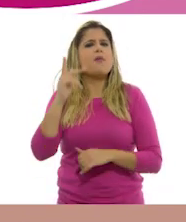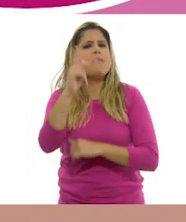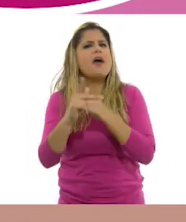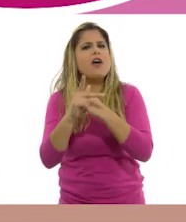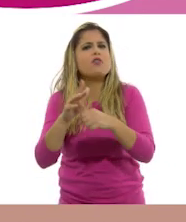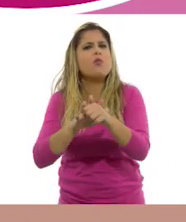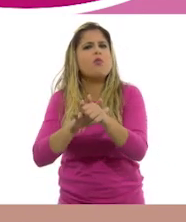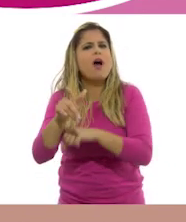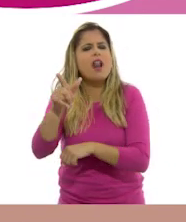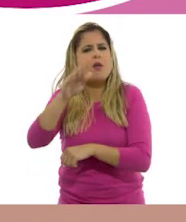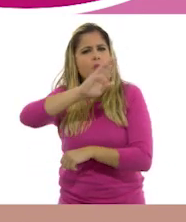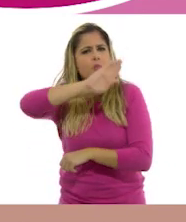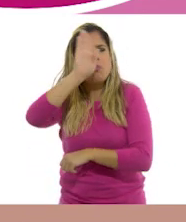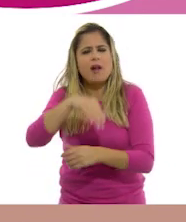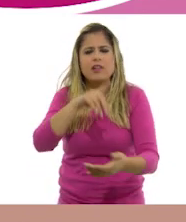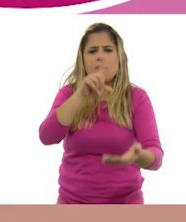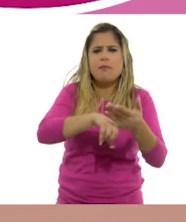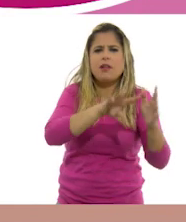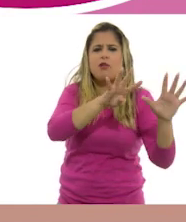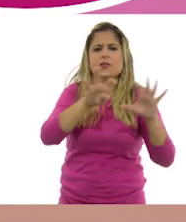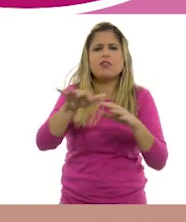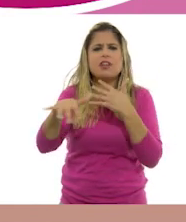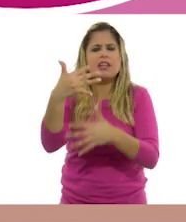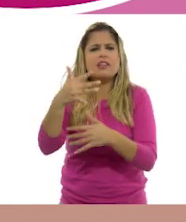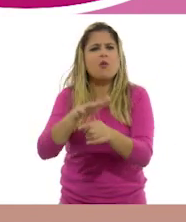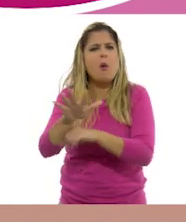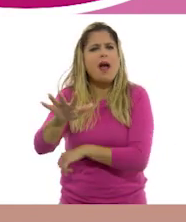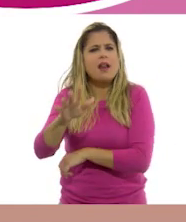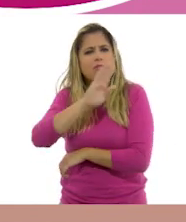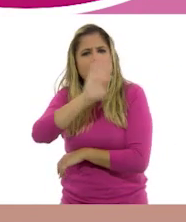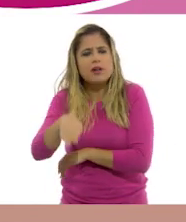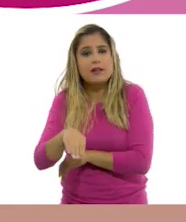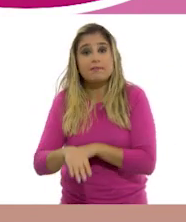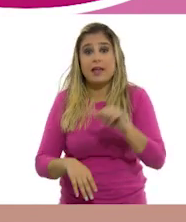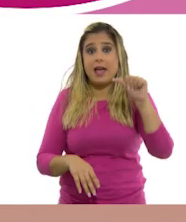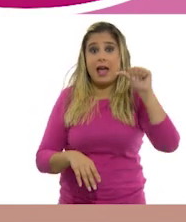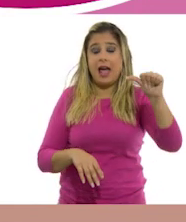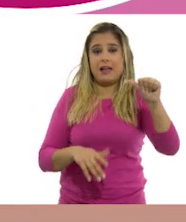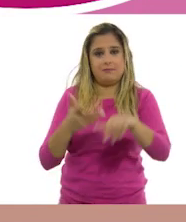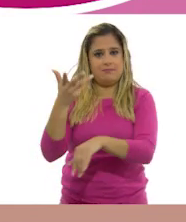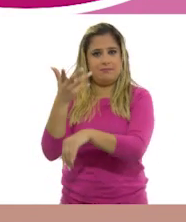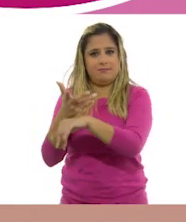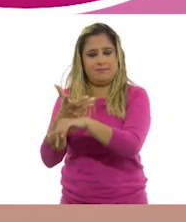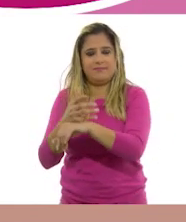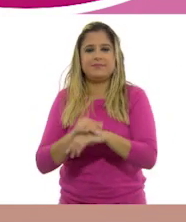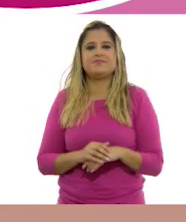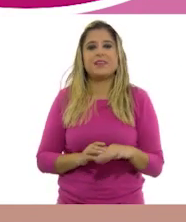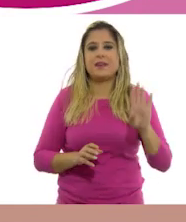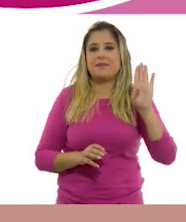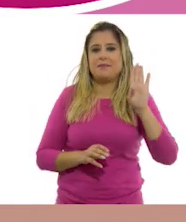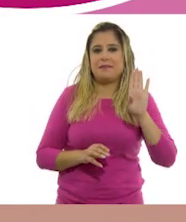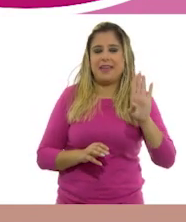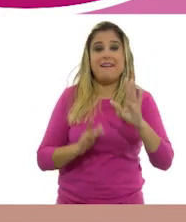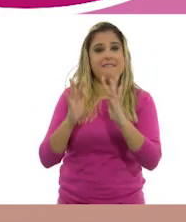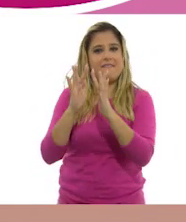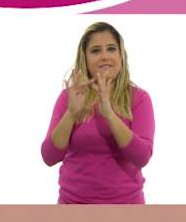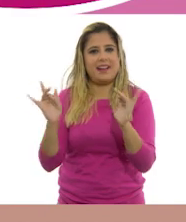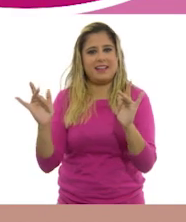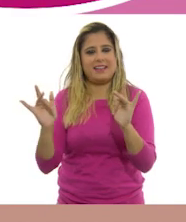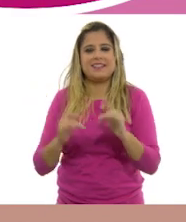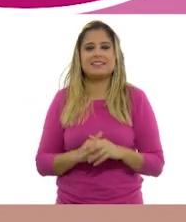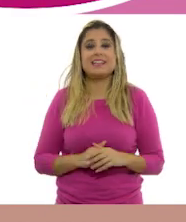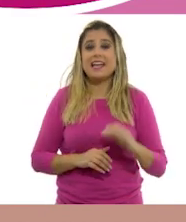se exilió hasta su muerte en 1915? A. Estados Unidos B. Francia